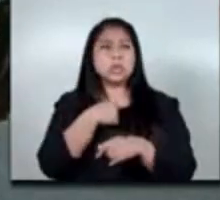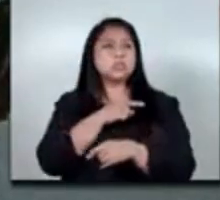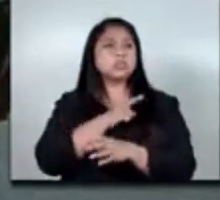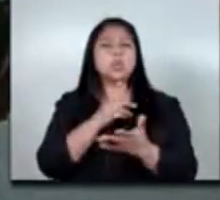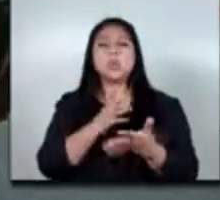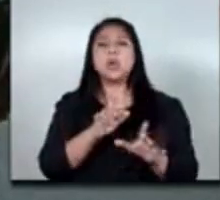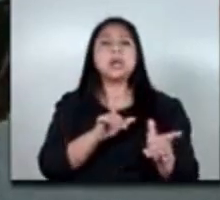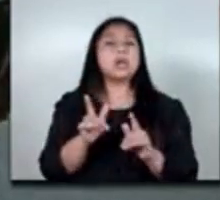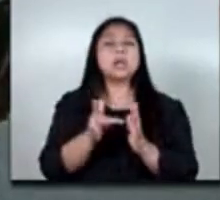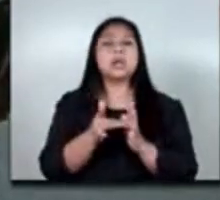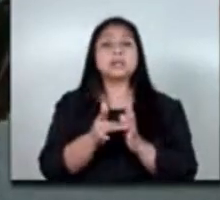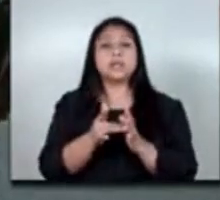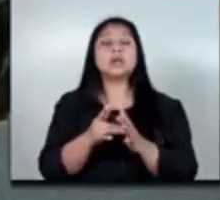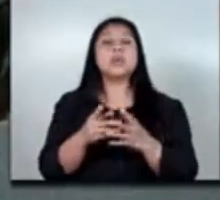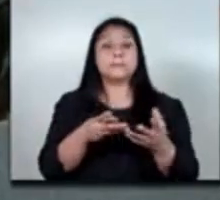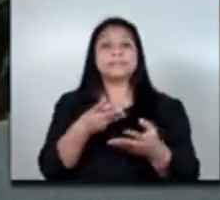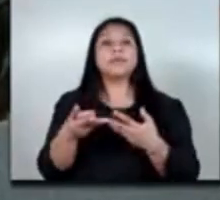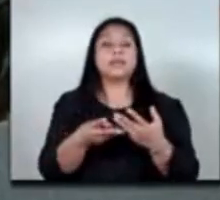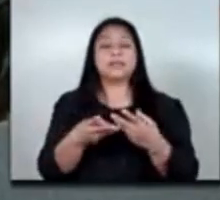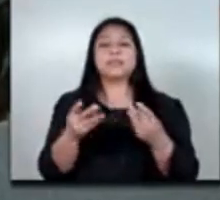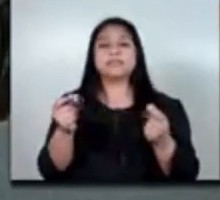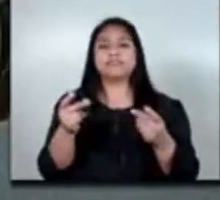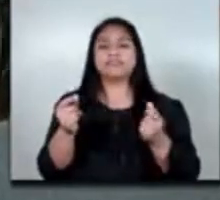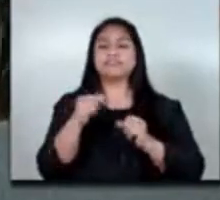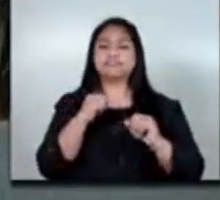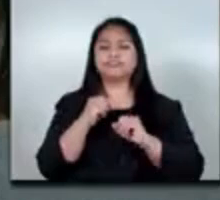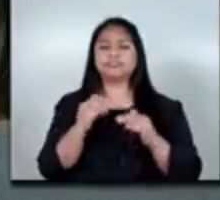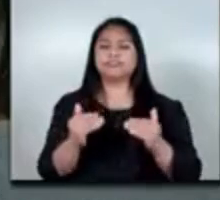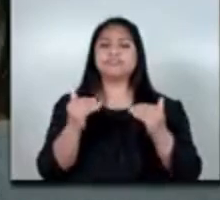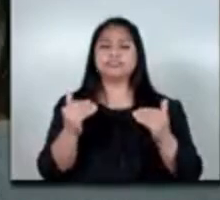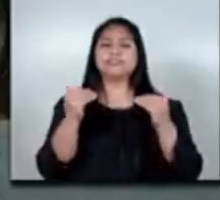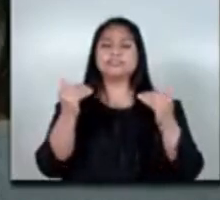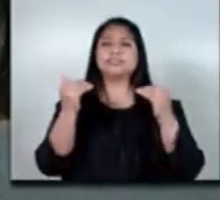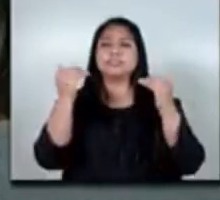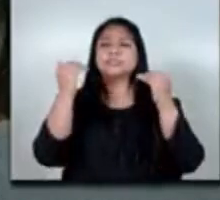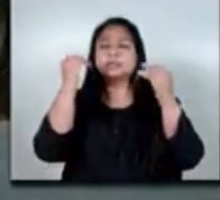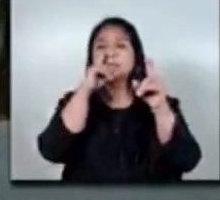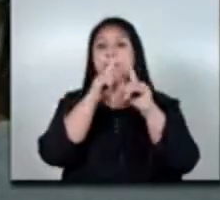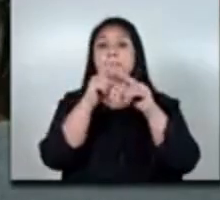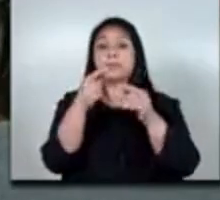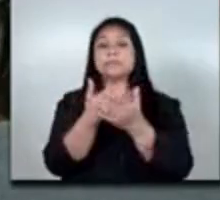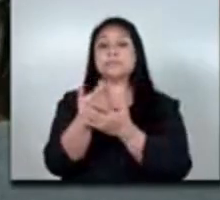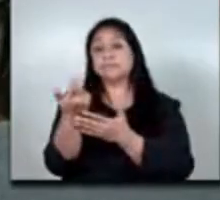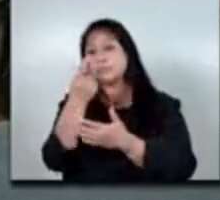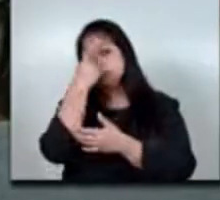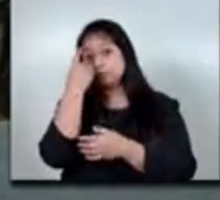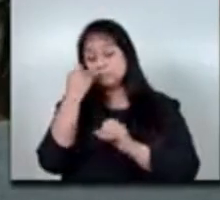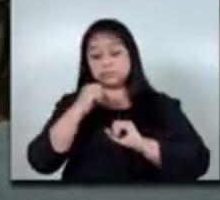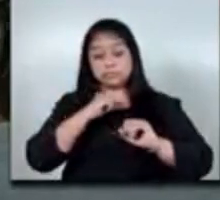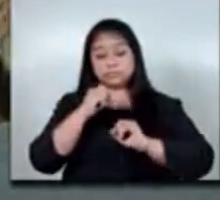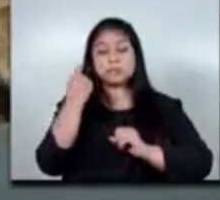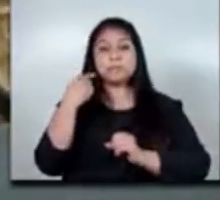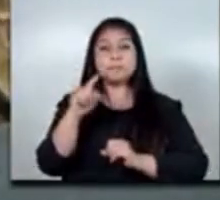sino técnicos mercantes de manera que vayamos escalando y teniendo también una oferta laboral para las posiciones más